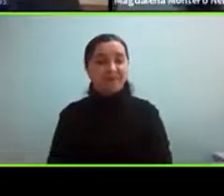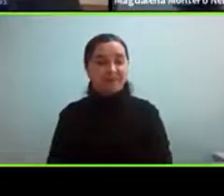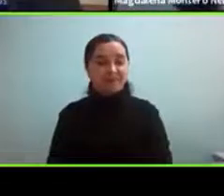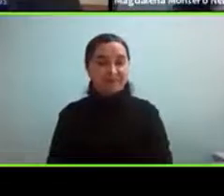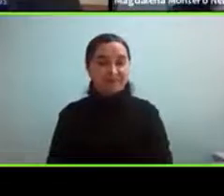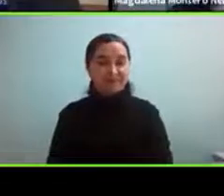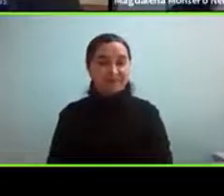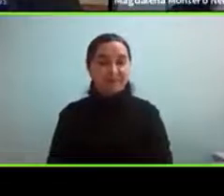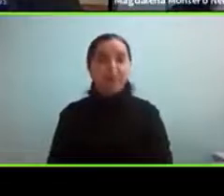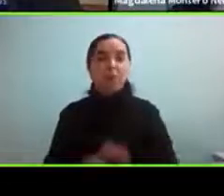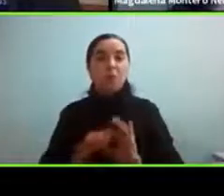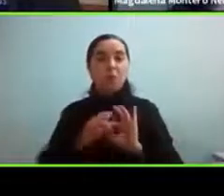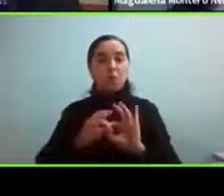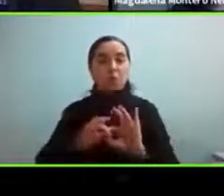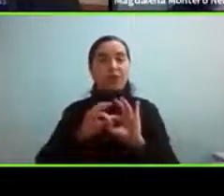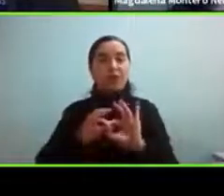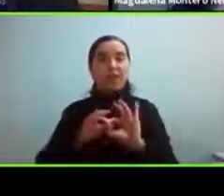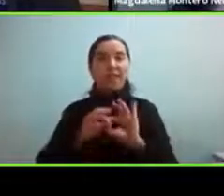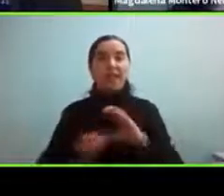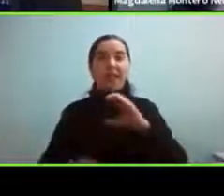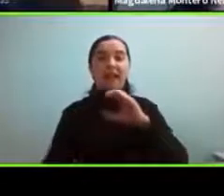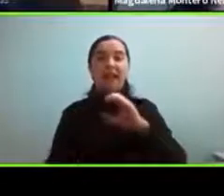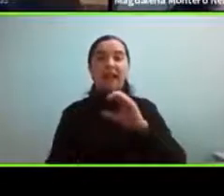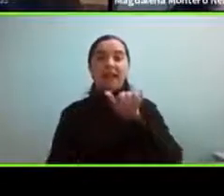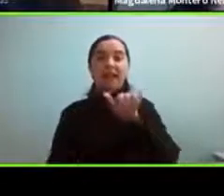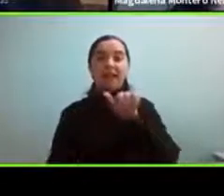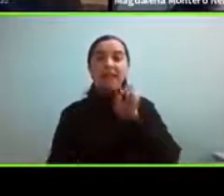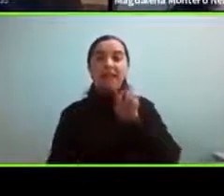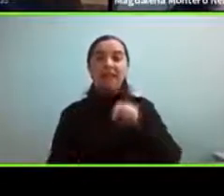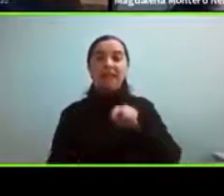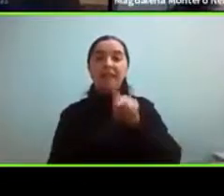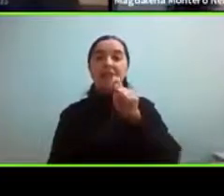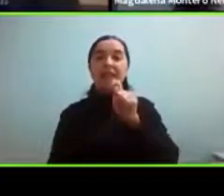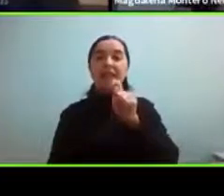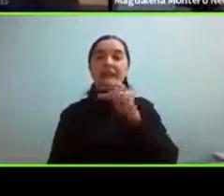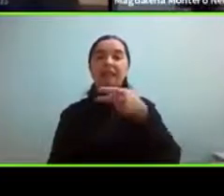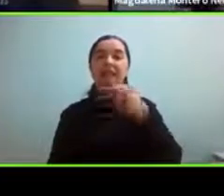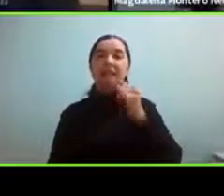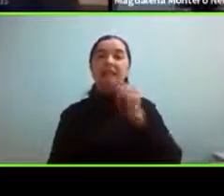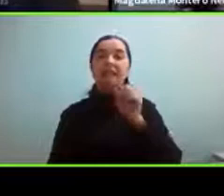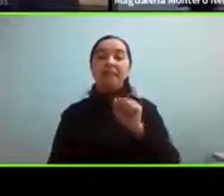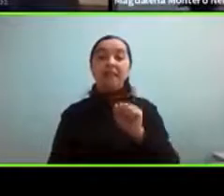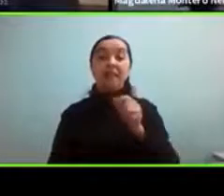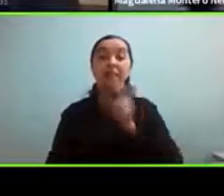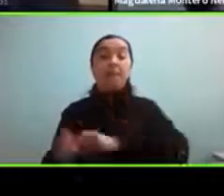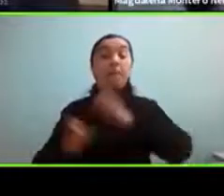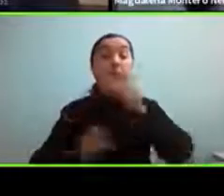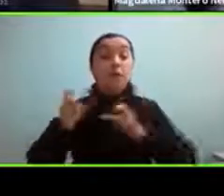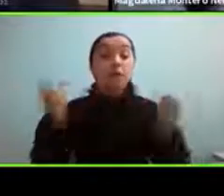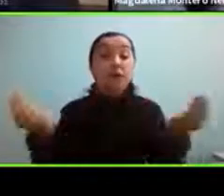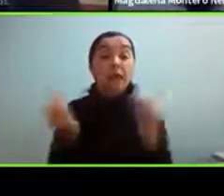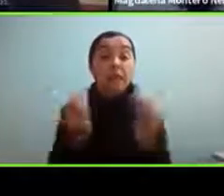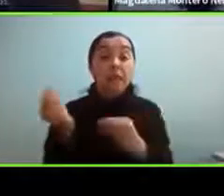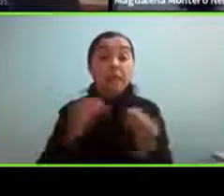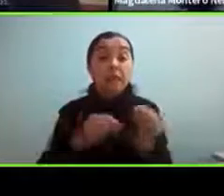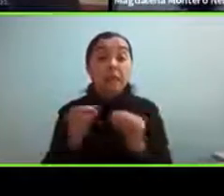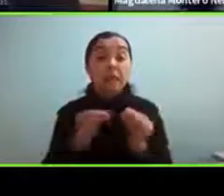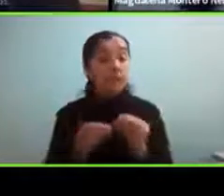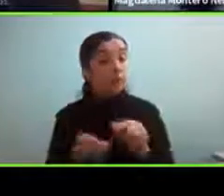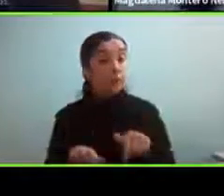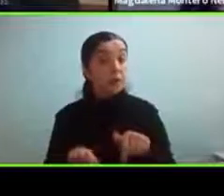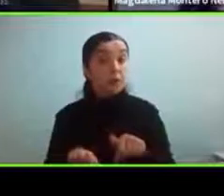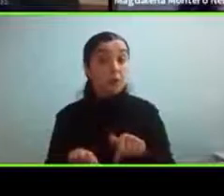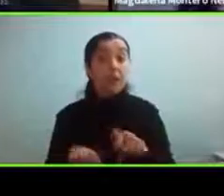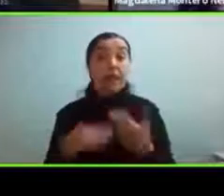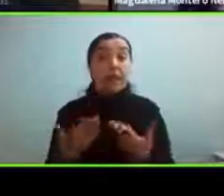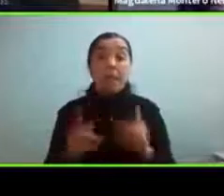muchas gracias Cintia súper interesante a la gente que se está sumando ahora les quiero contar que estuvimos